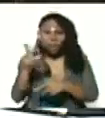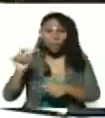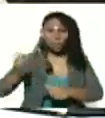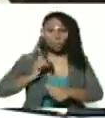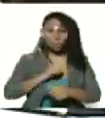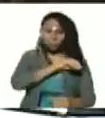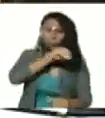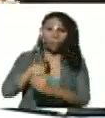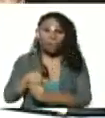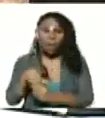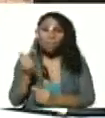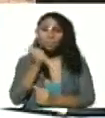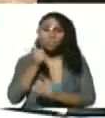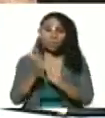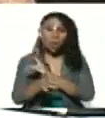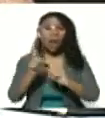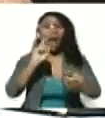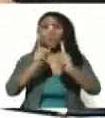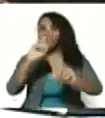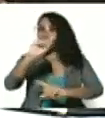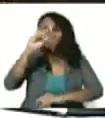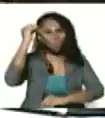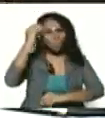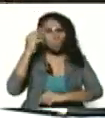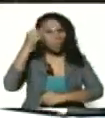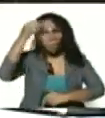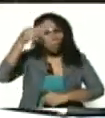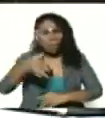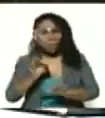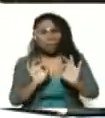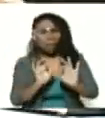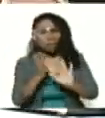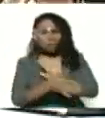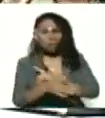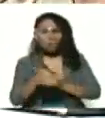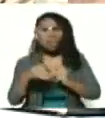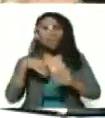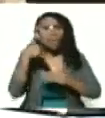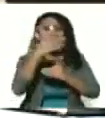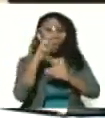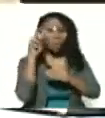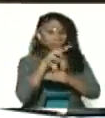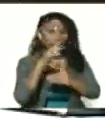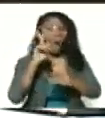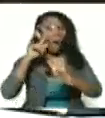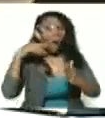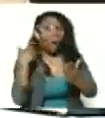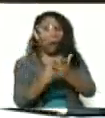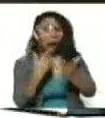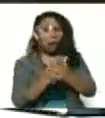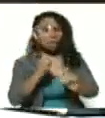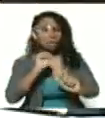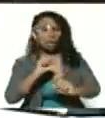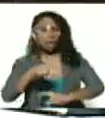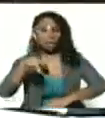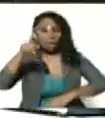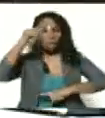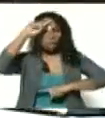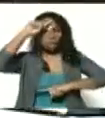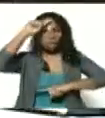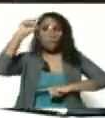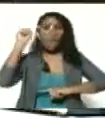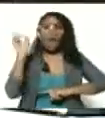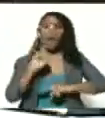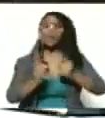Hay quienes a veces no creen esto y cuando lo creen ya es tarde, porque está en la sangre, los muertos, los bombardeos. Hay quienes no